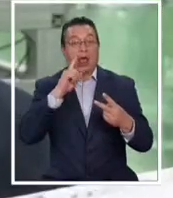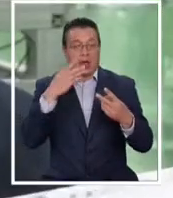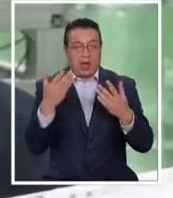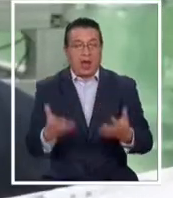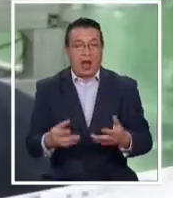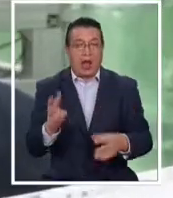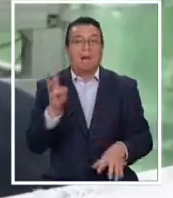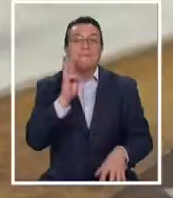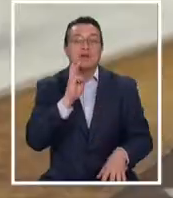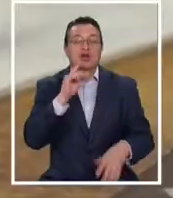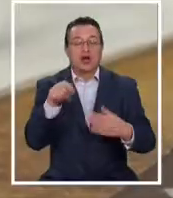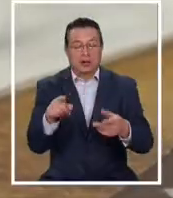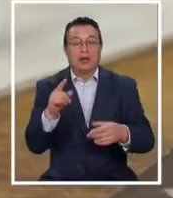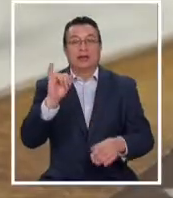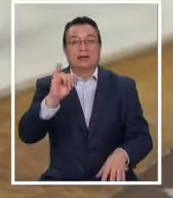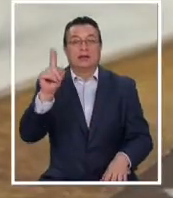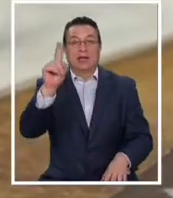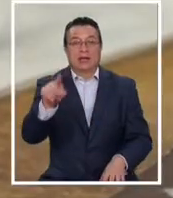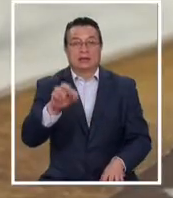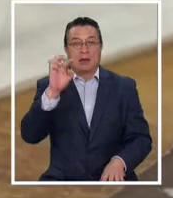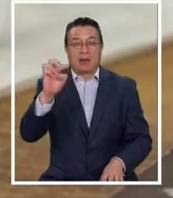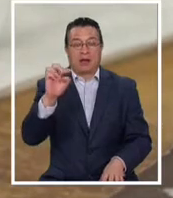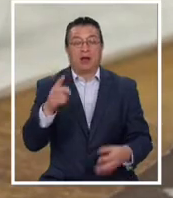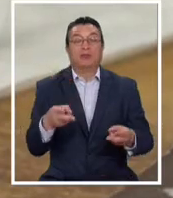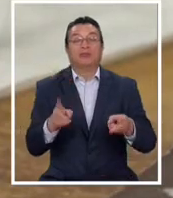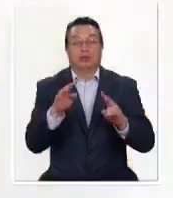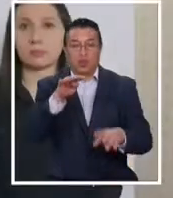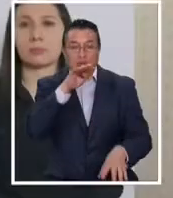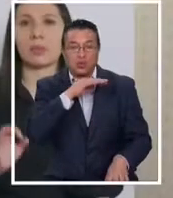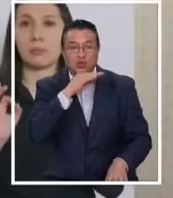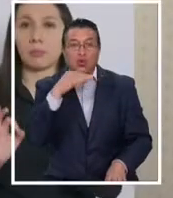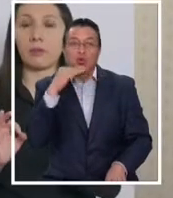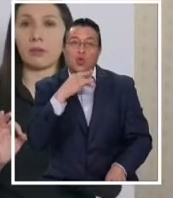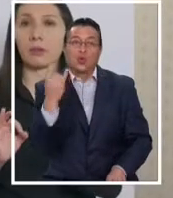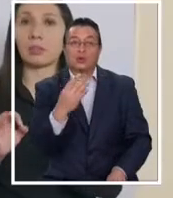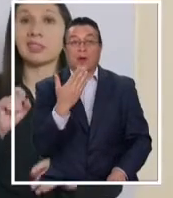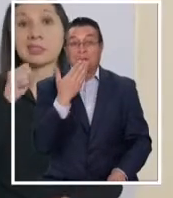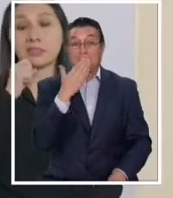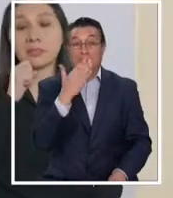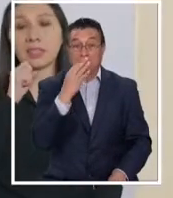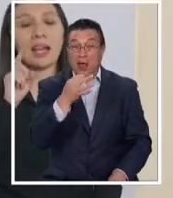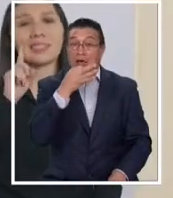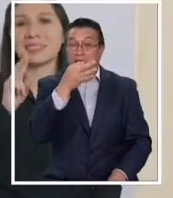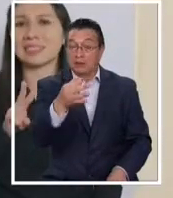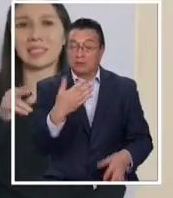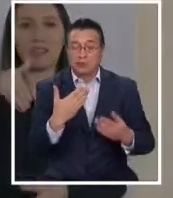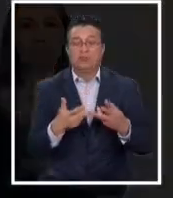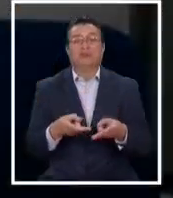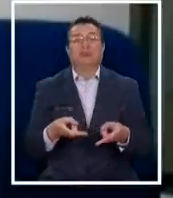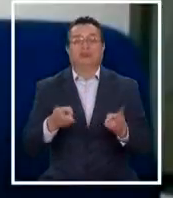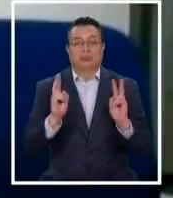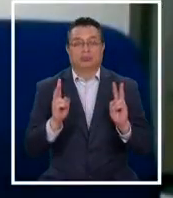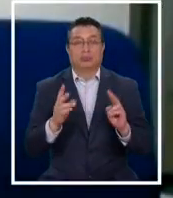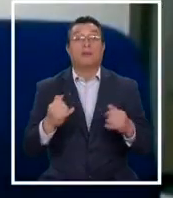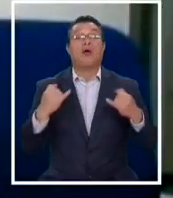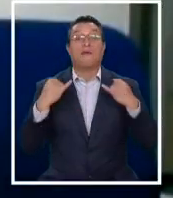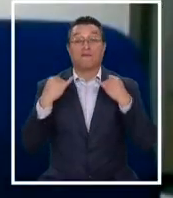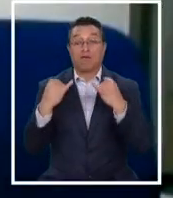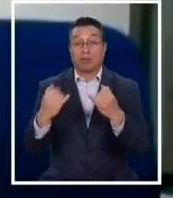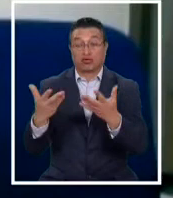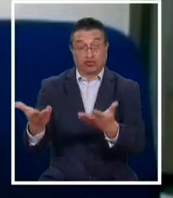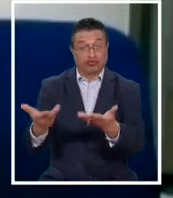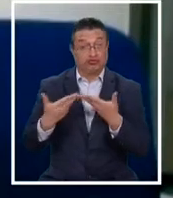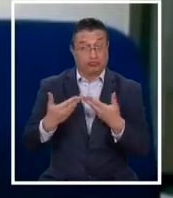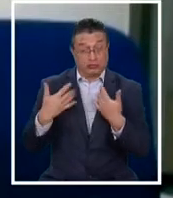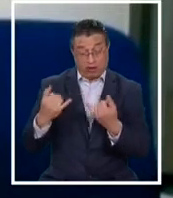miércoles la autorización del ISP para su uso de emergencia, luego de que expertos le diera luz verde. La información entregada